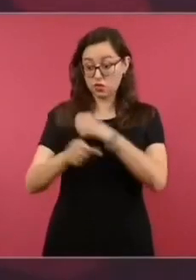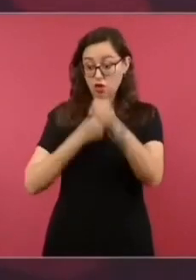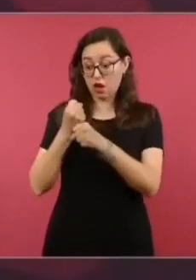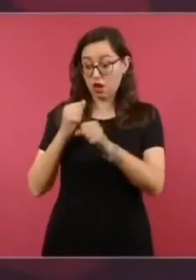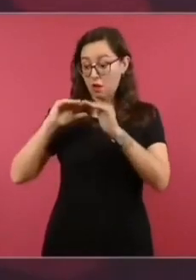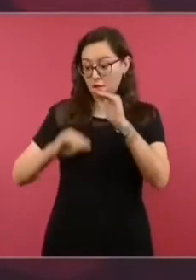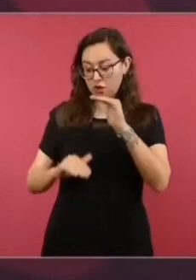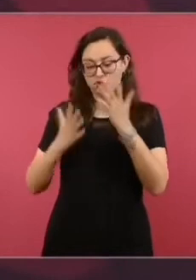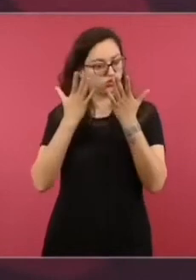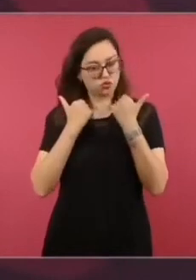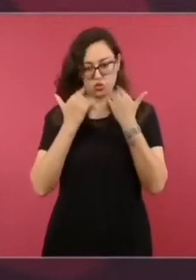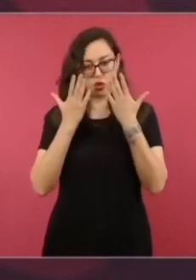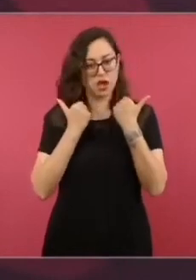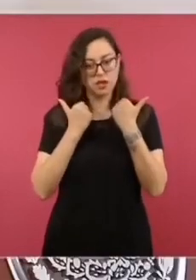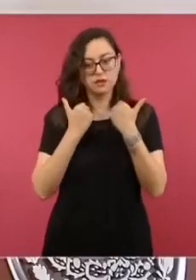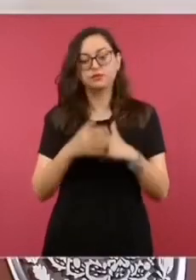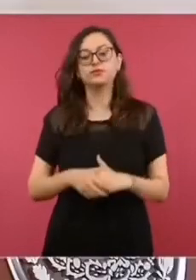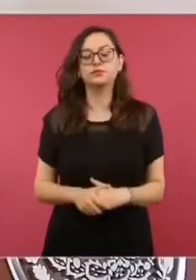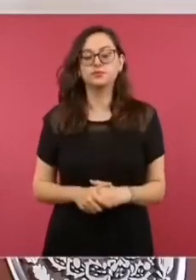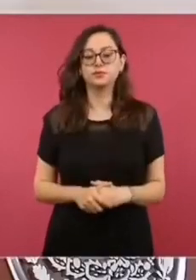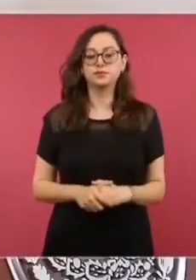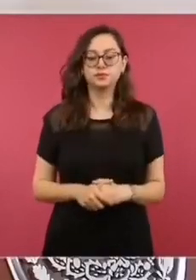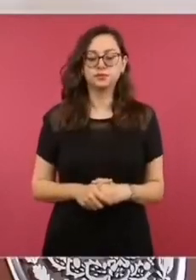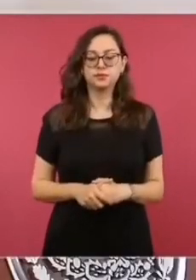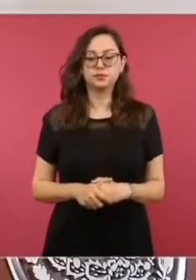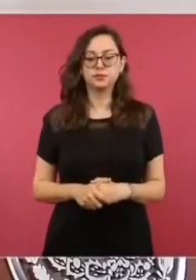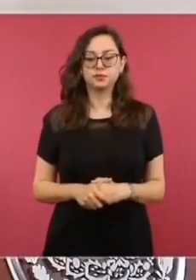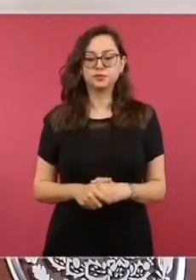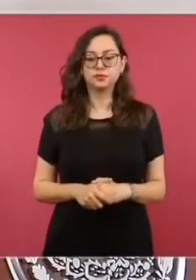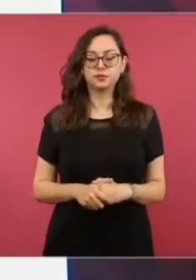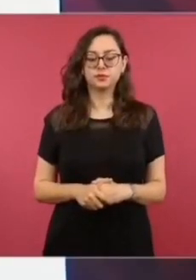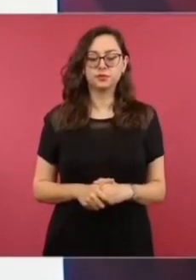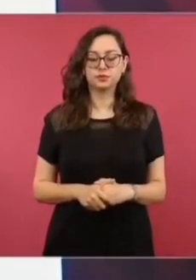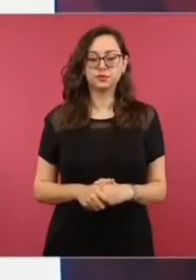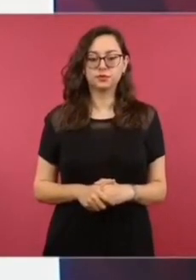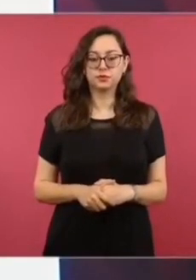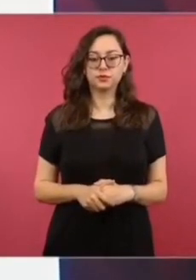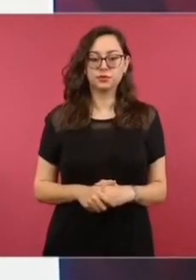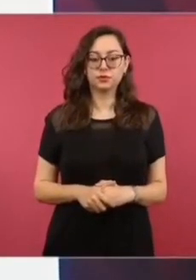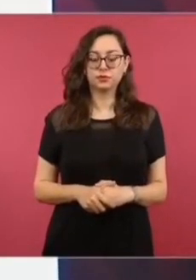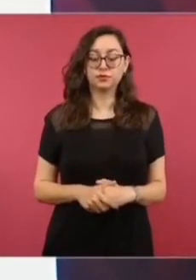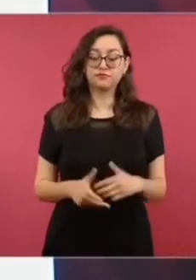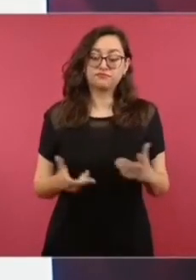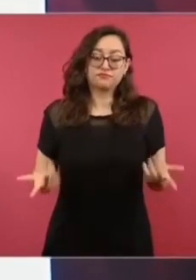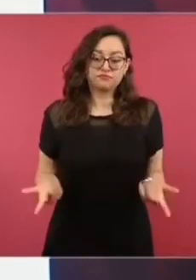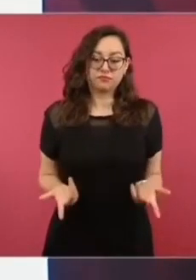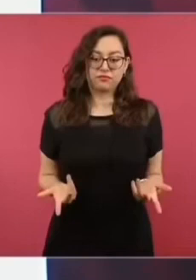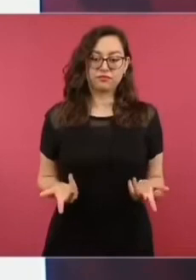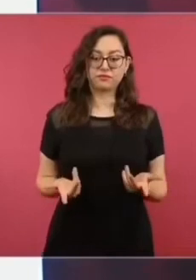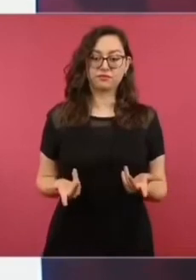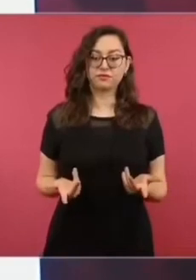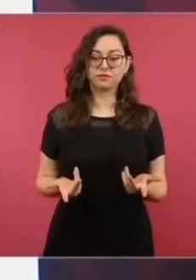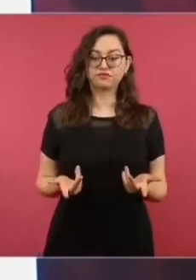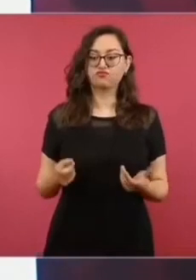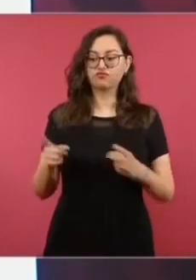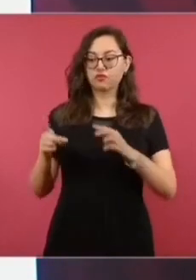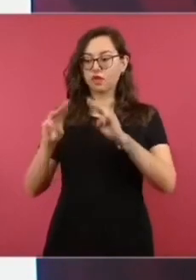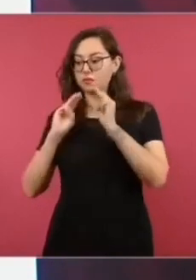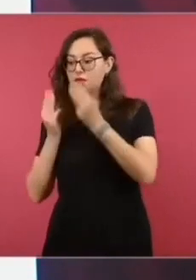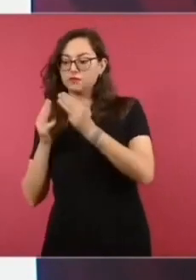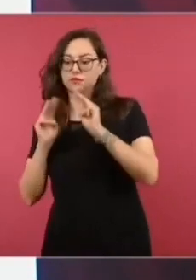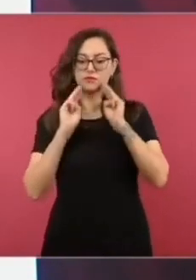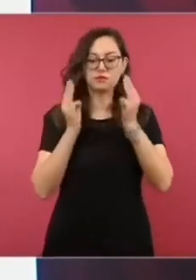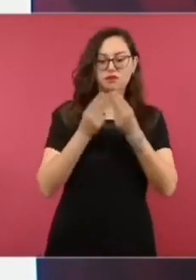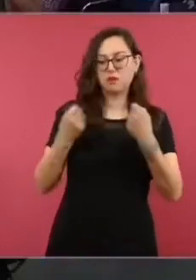y es una confrontación de bandas.